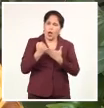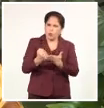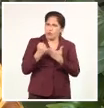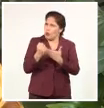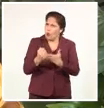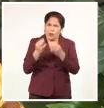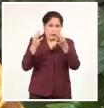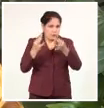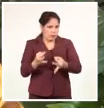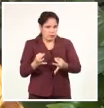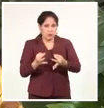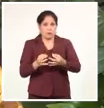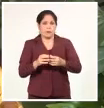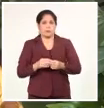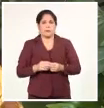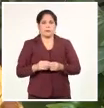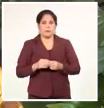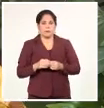trilateral.